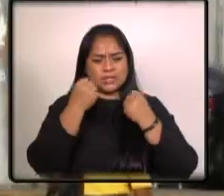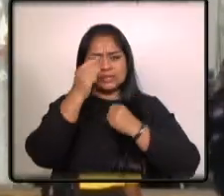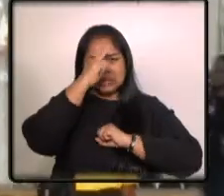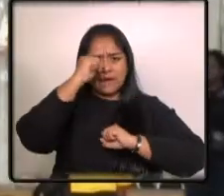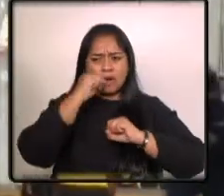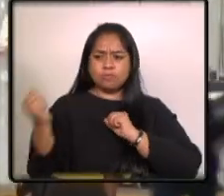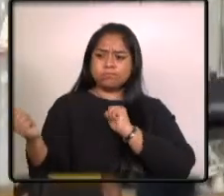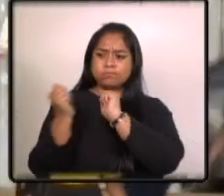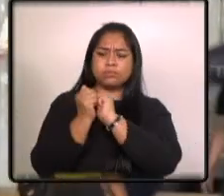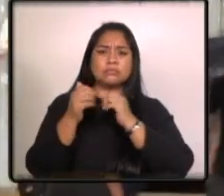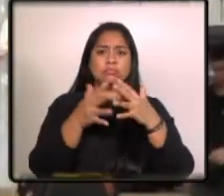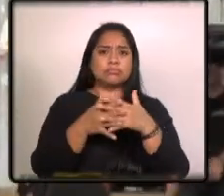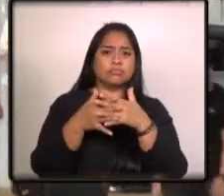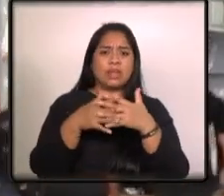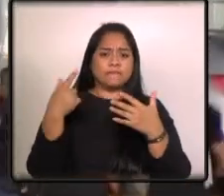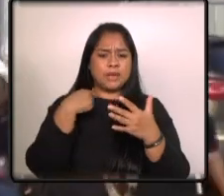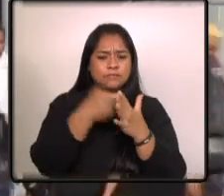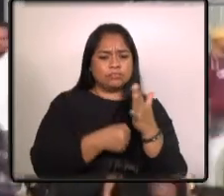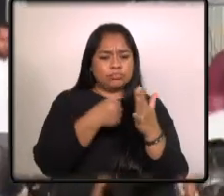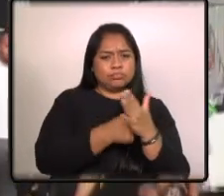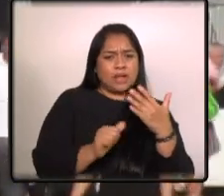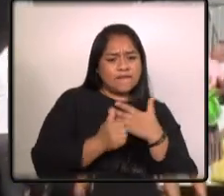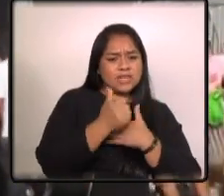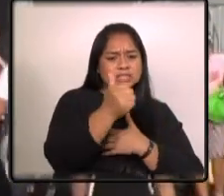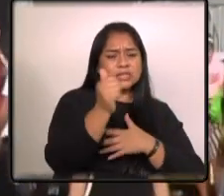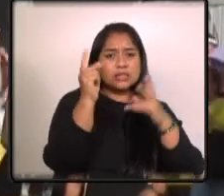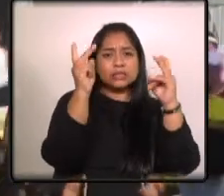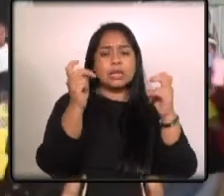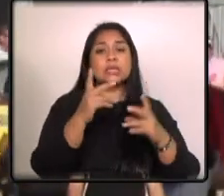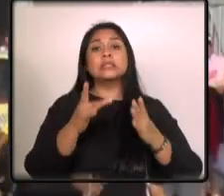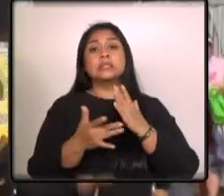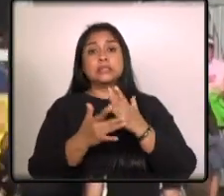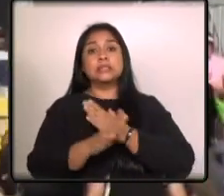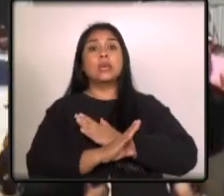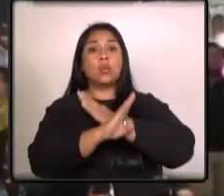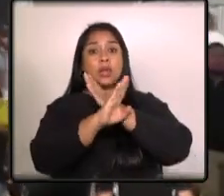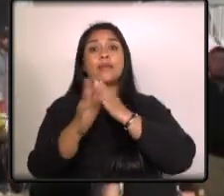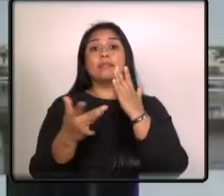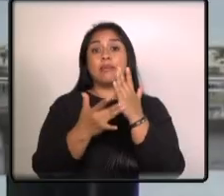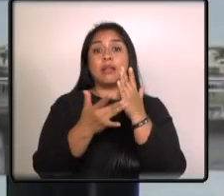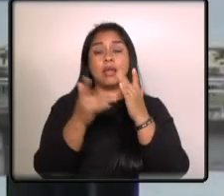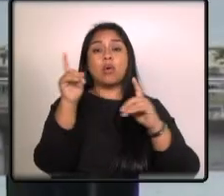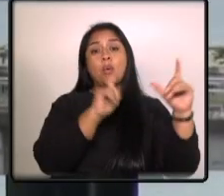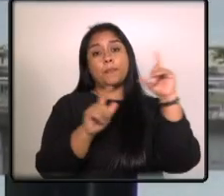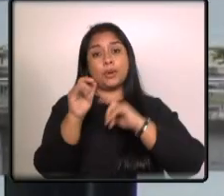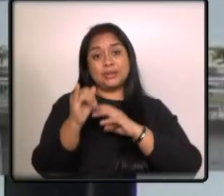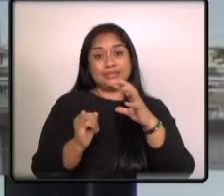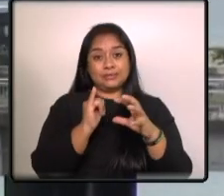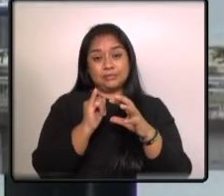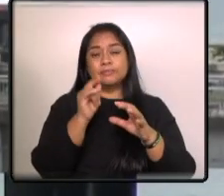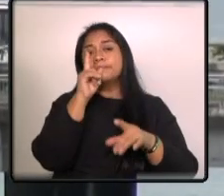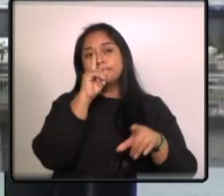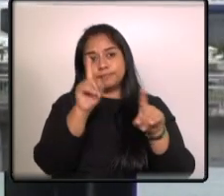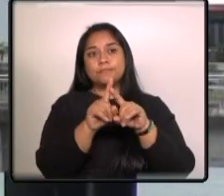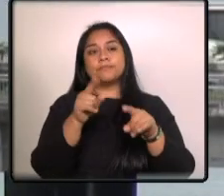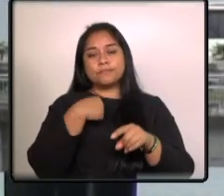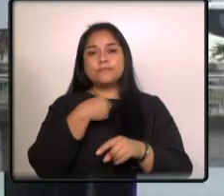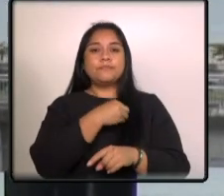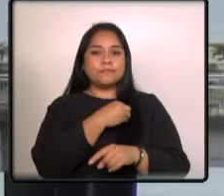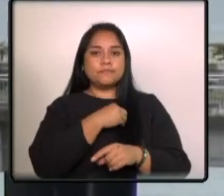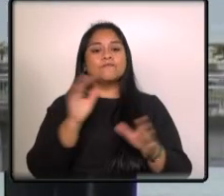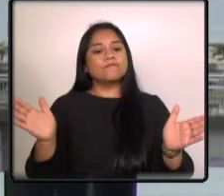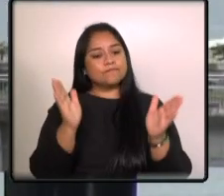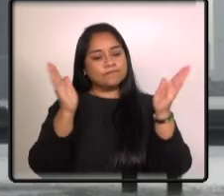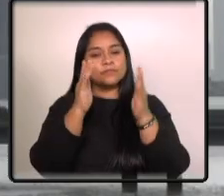Estados Unidos para avanzar fuertemente en temas de seguridad tecnología y comercio internacional también quiere avanzar con la vecina Costa Rica